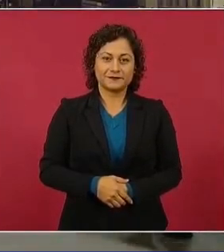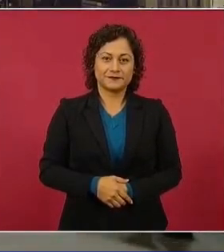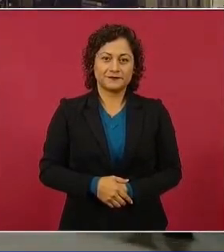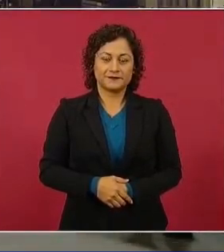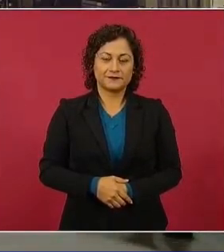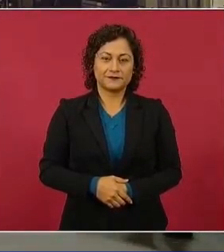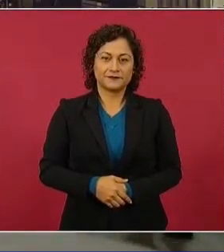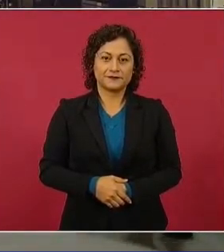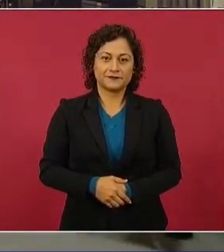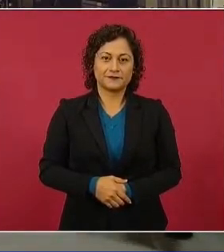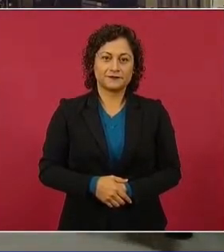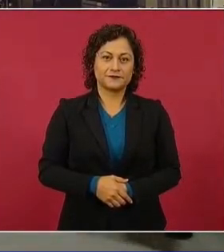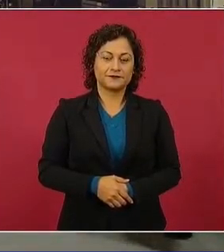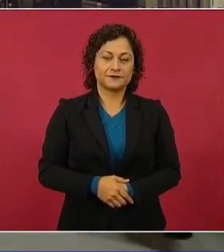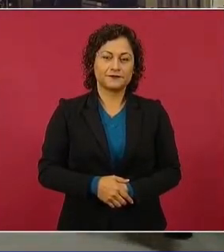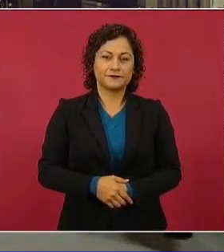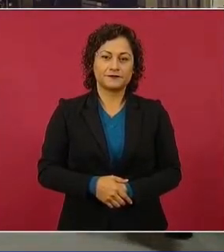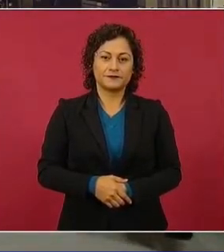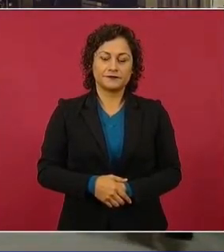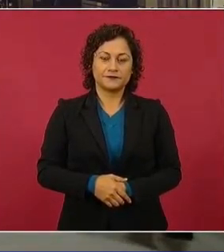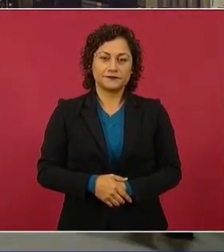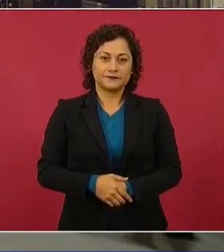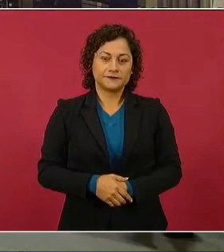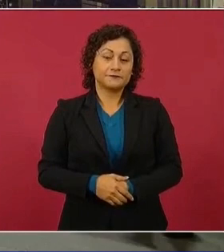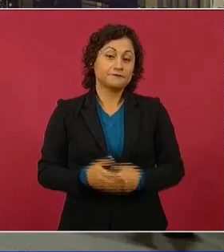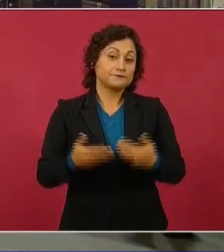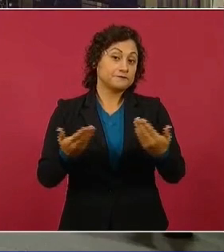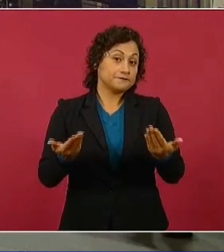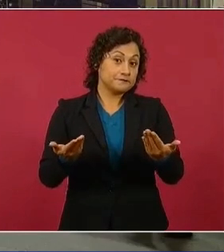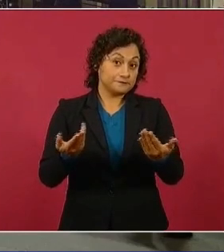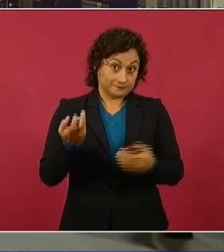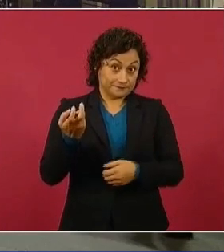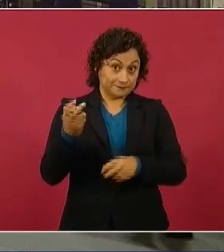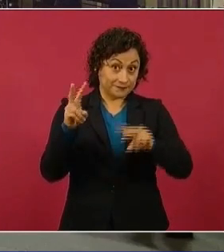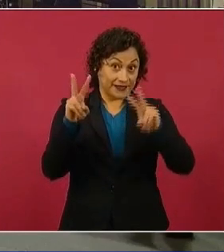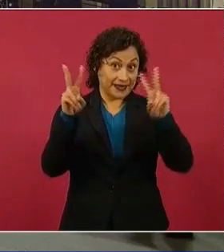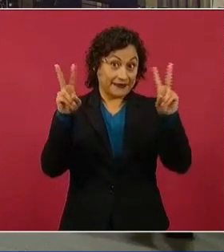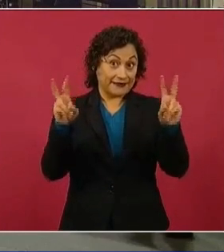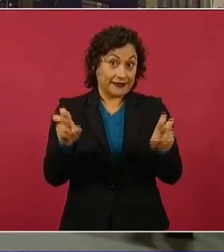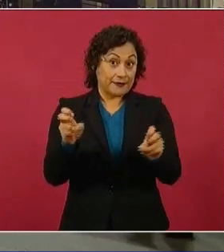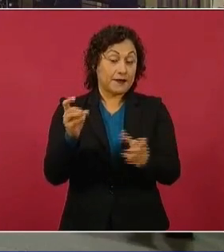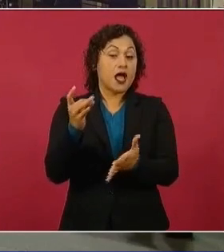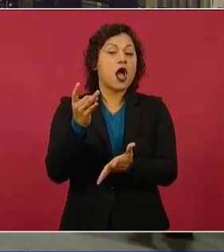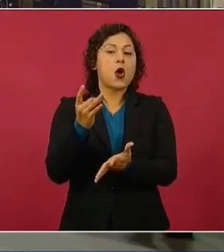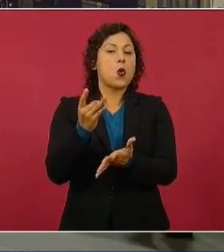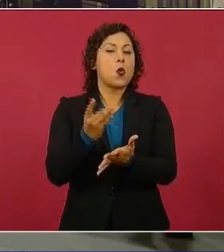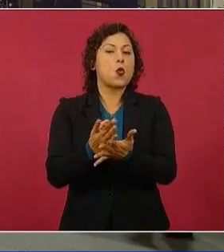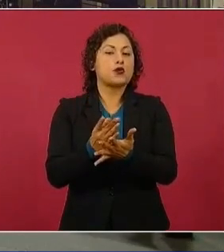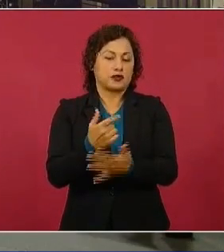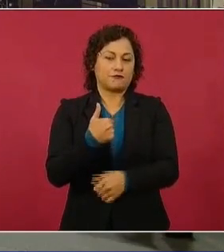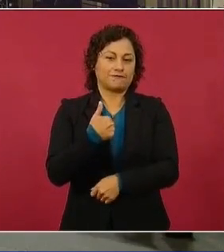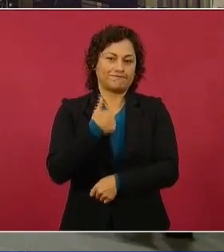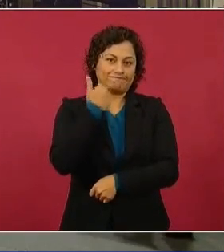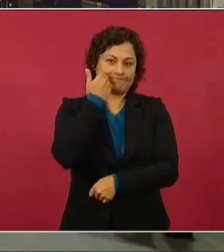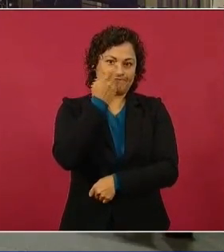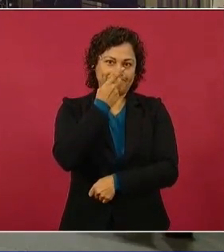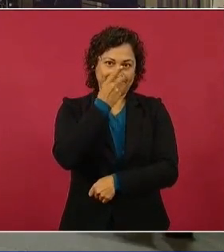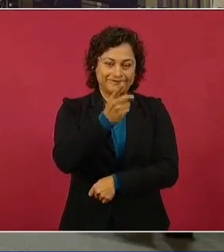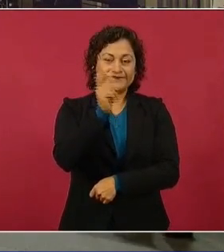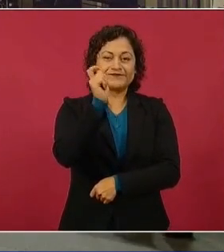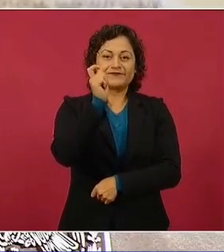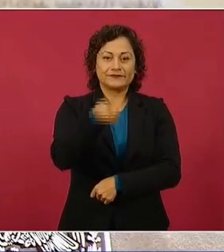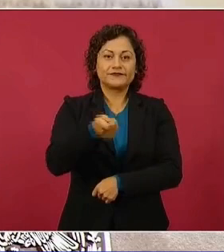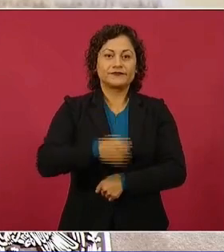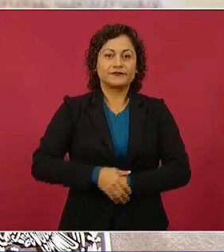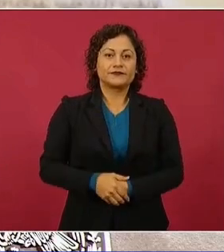Bueno, aquí sólo subrayar que la